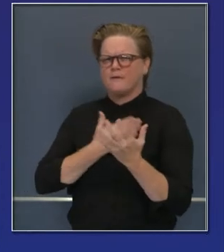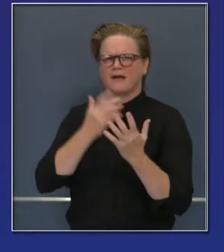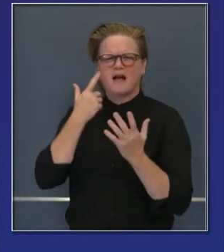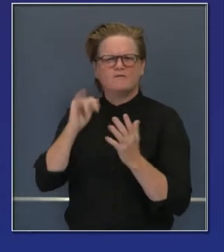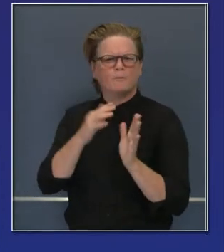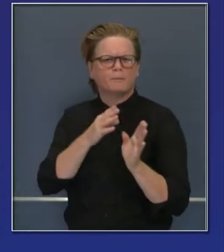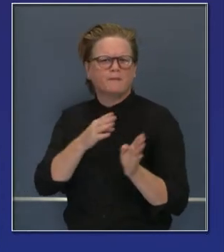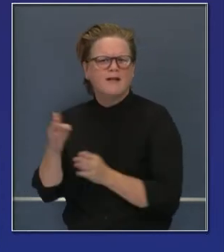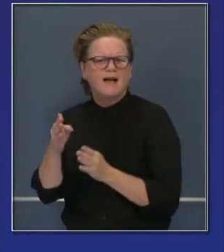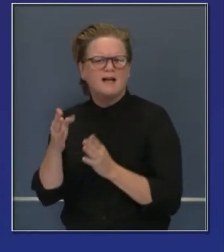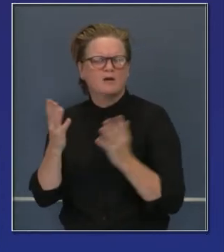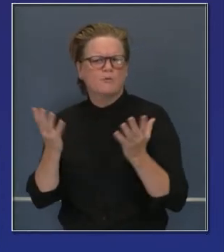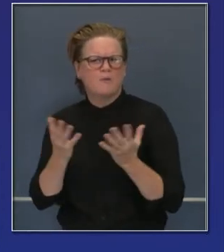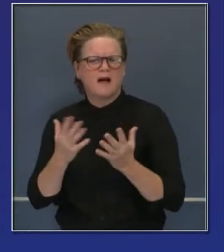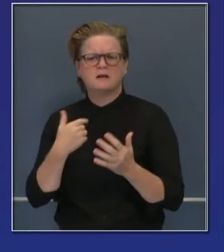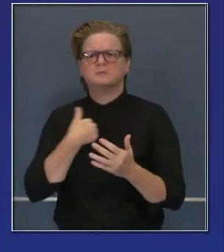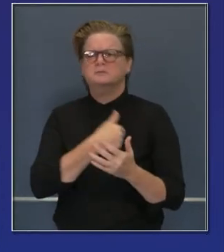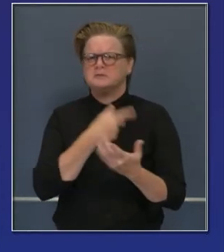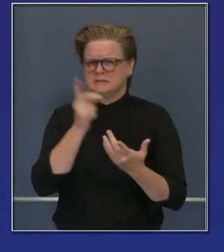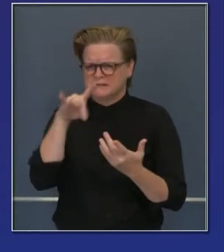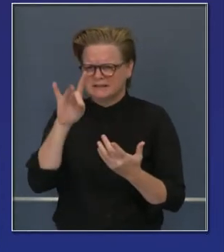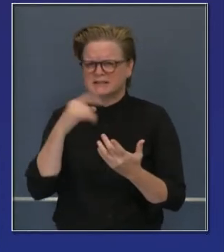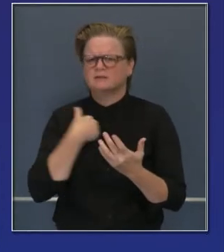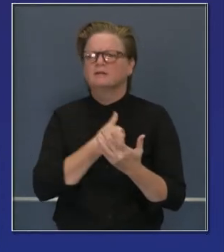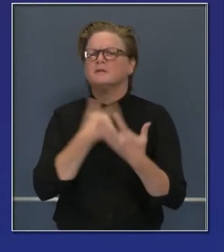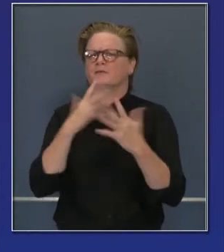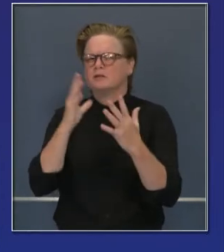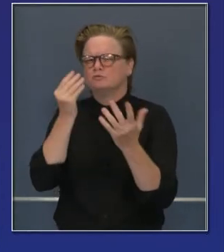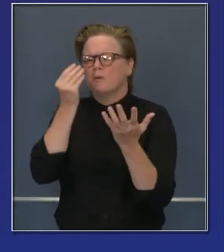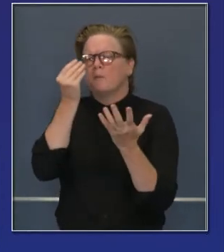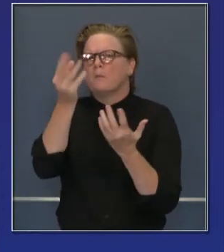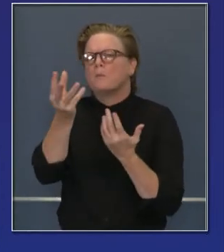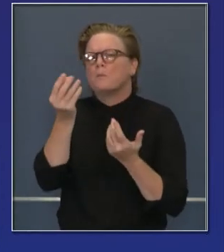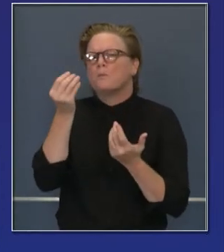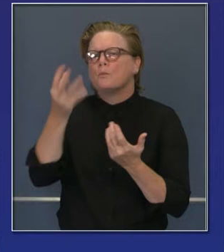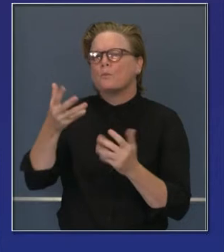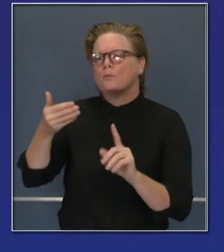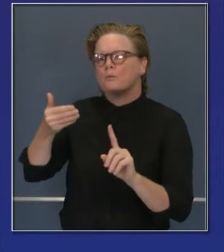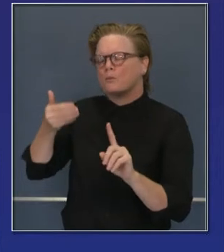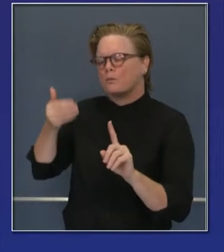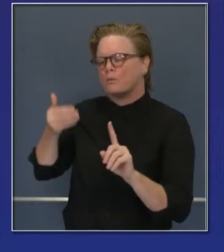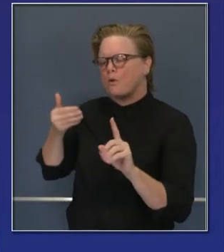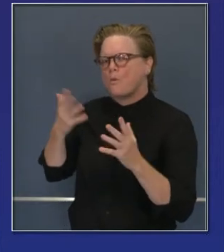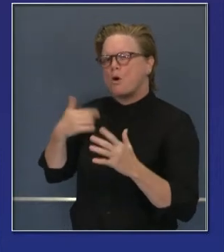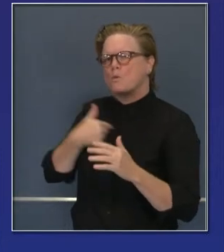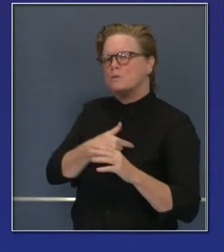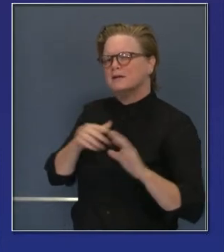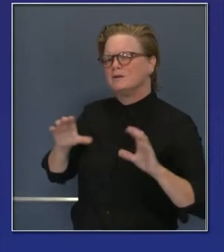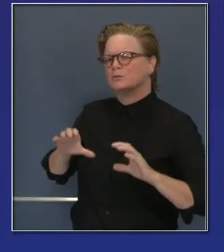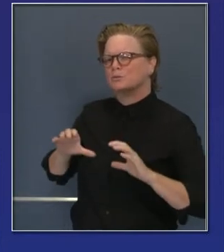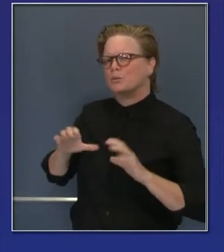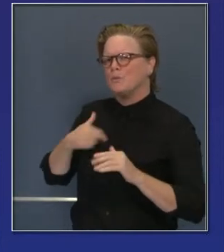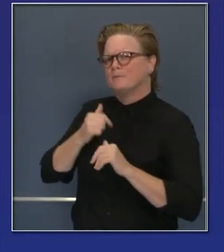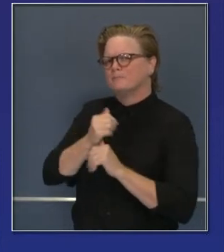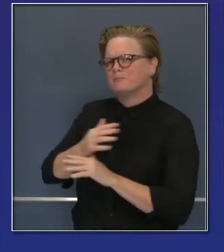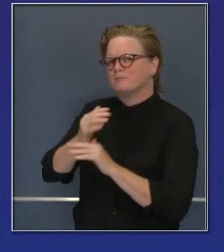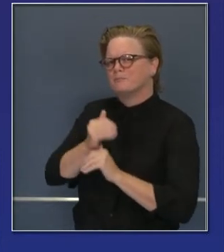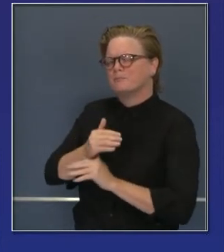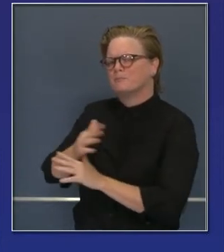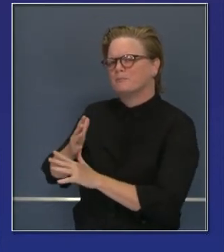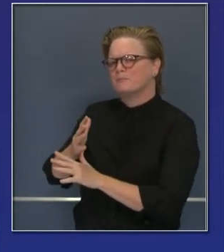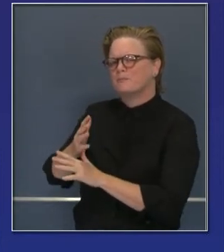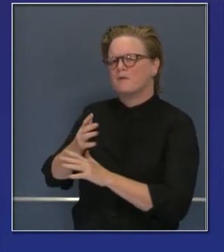Hemos anunciado en múltiples ocasiones algo del trabajo que hicimos sobre nuestra micro planificación